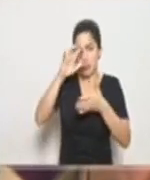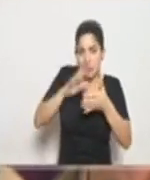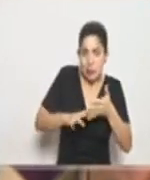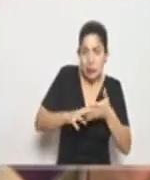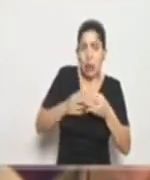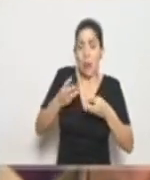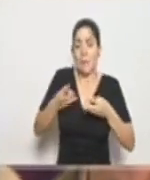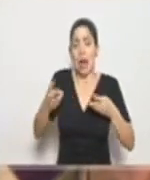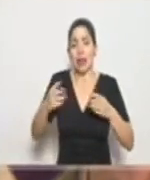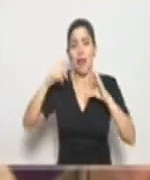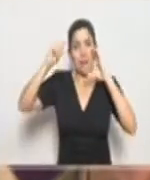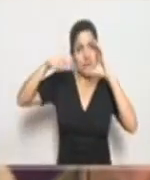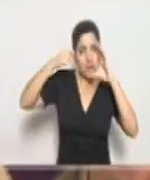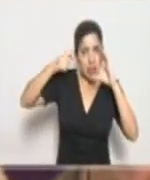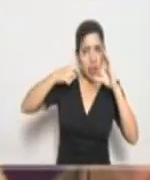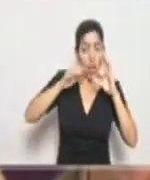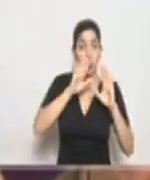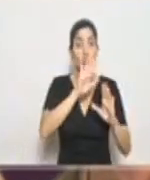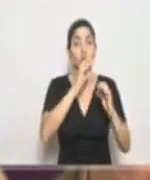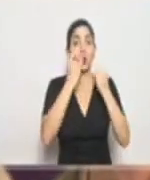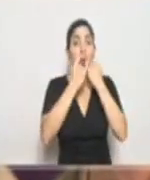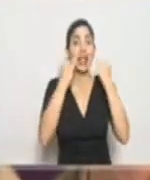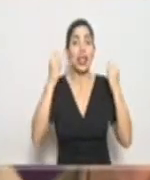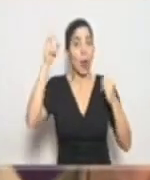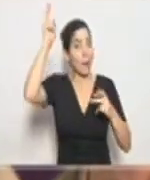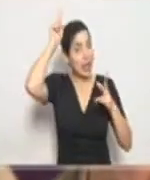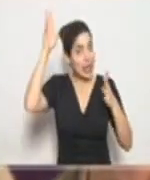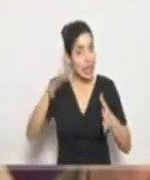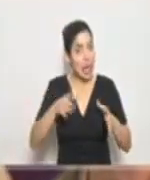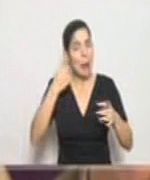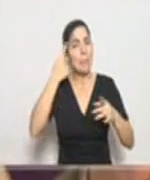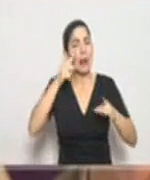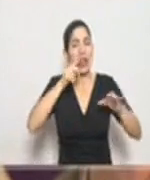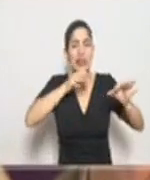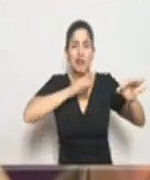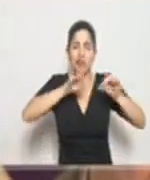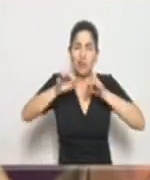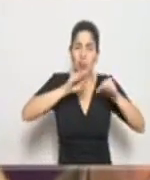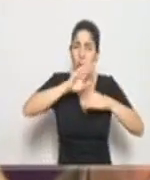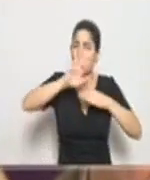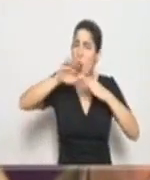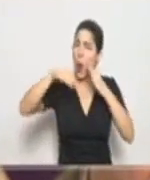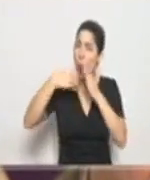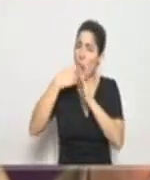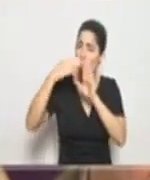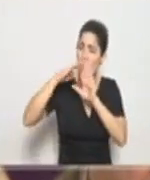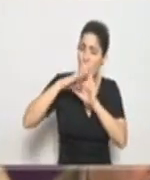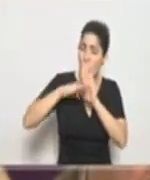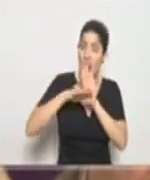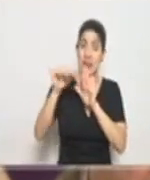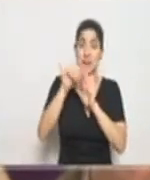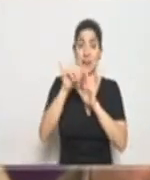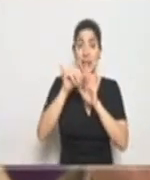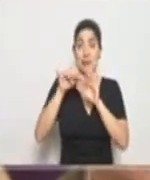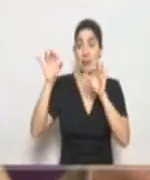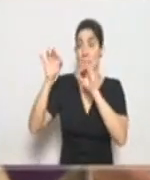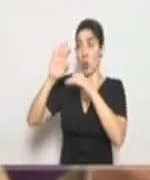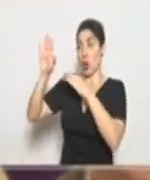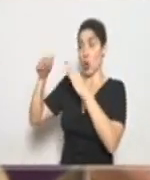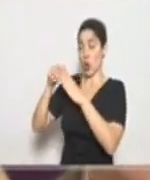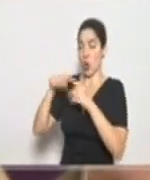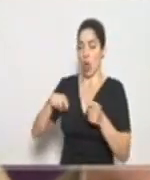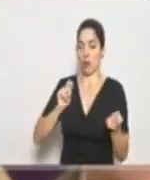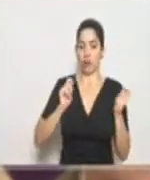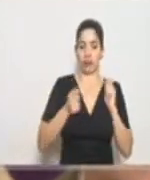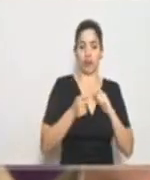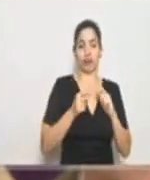material de videos en el idioma indígena explicando todas las medidas que se le explican a toda la población